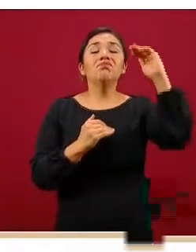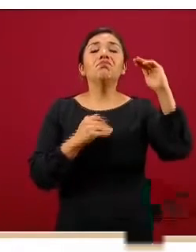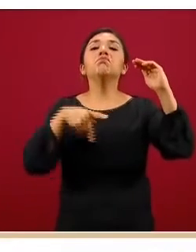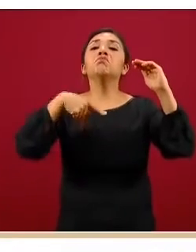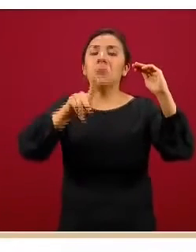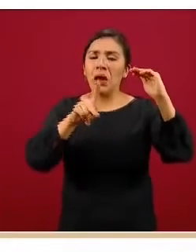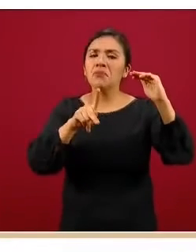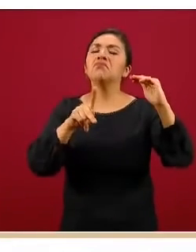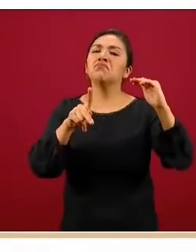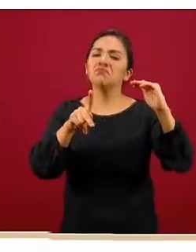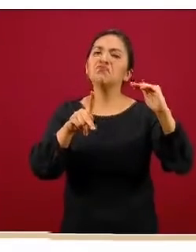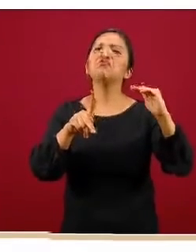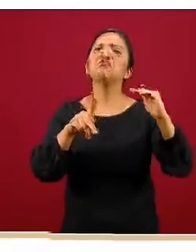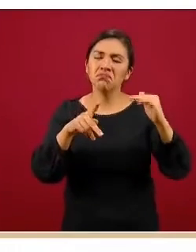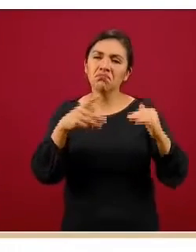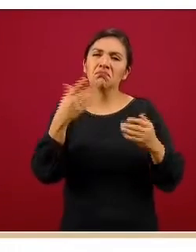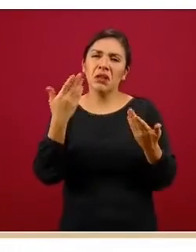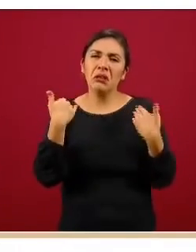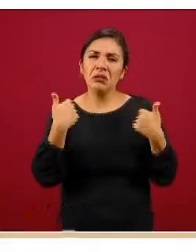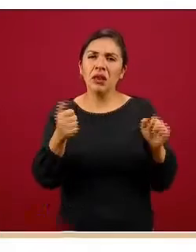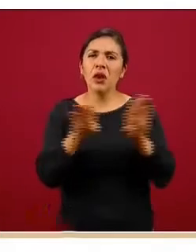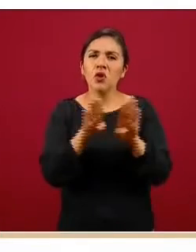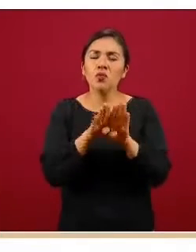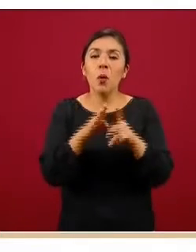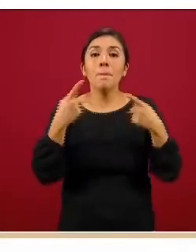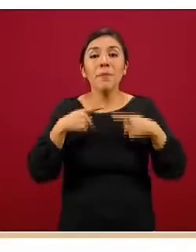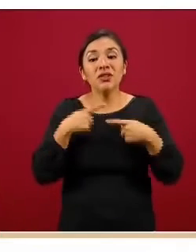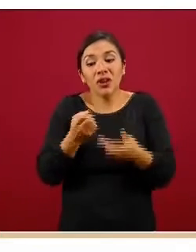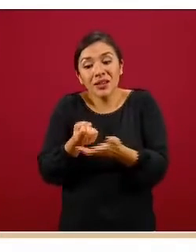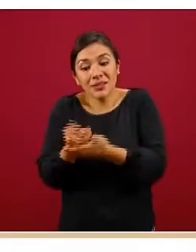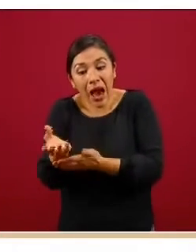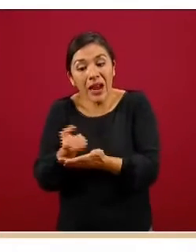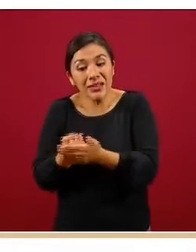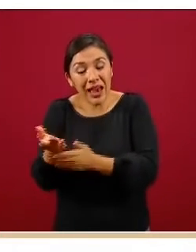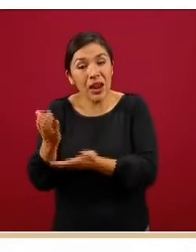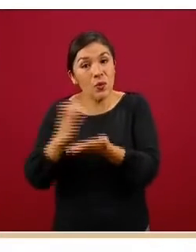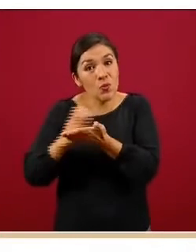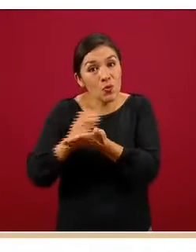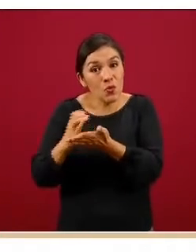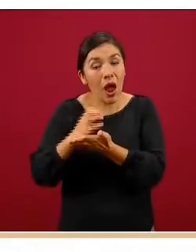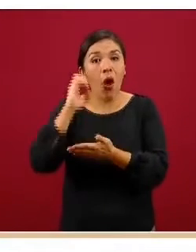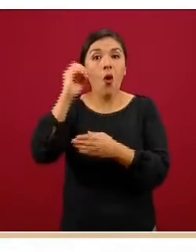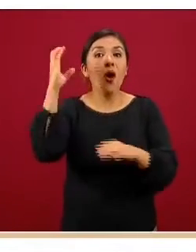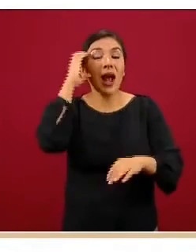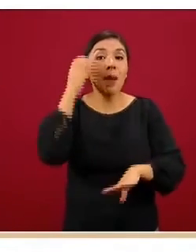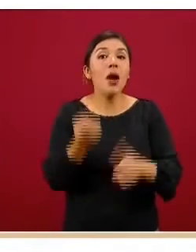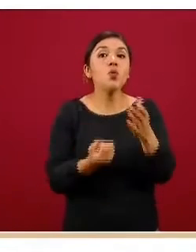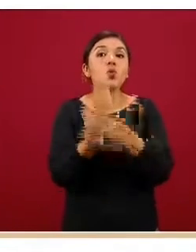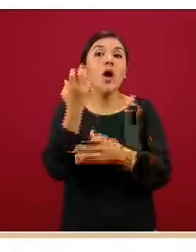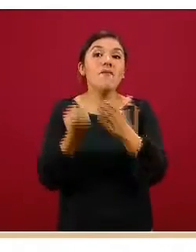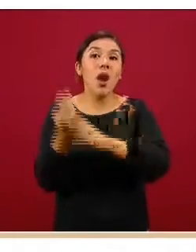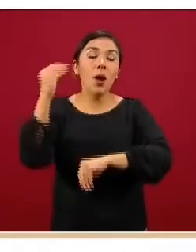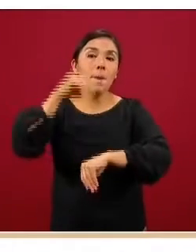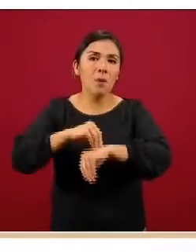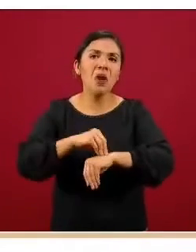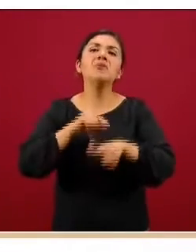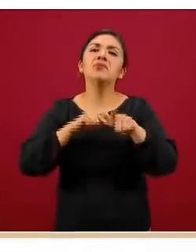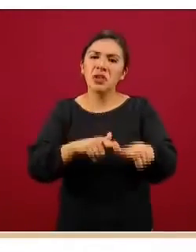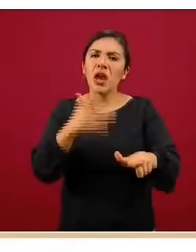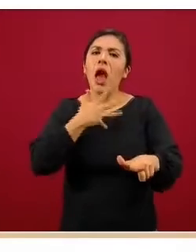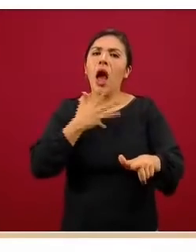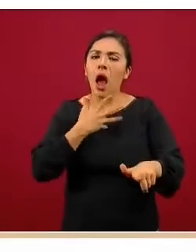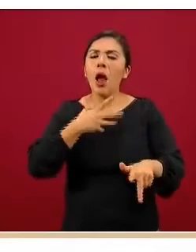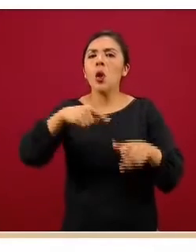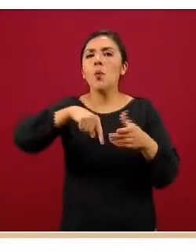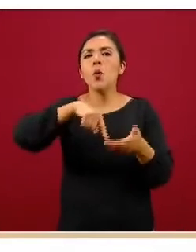han logrado entre ese balance que comentábamos de egresos y de camas reconvertidas, siempre han mantenido una disponibilidad